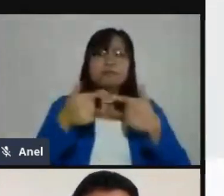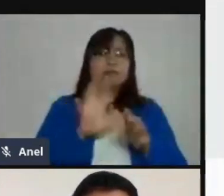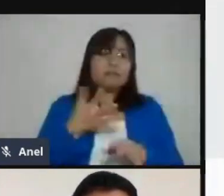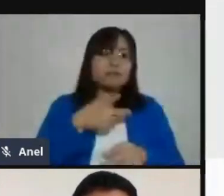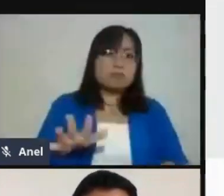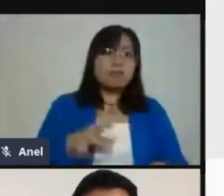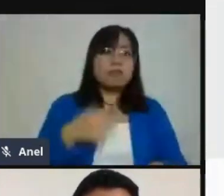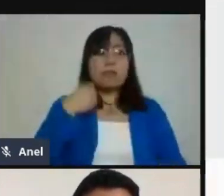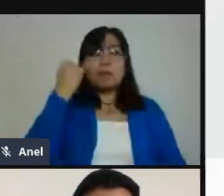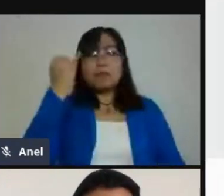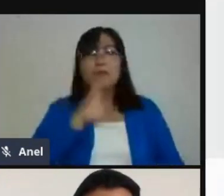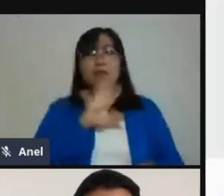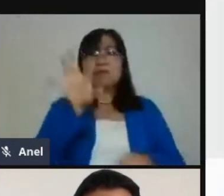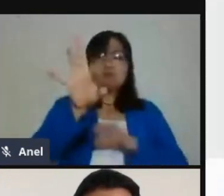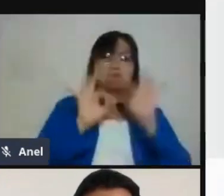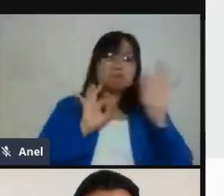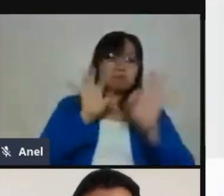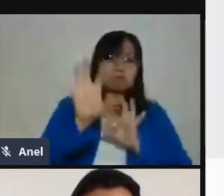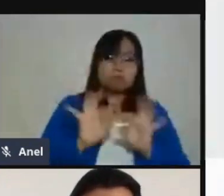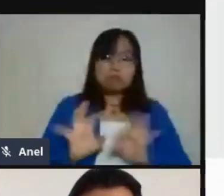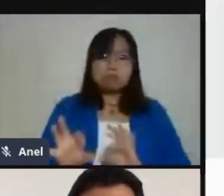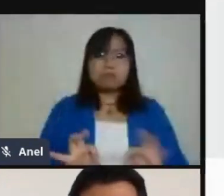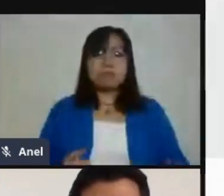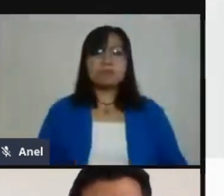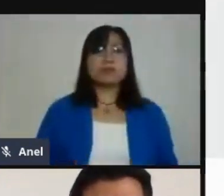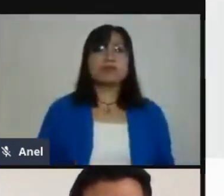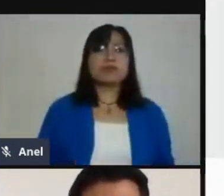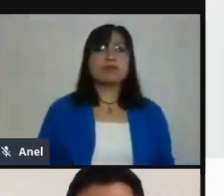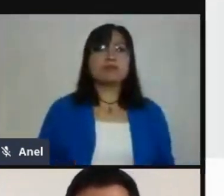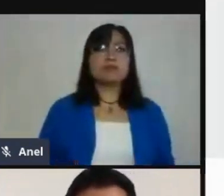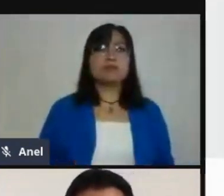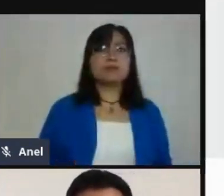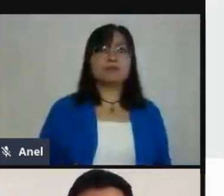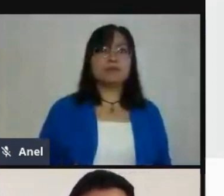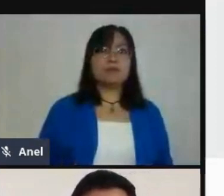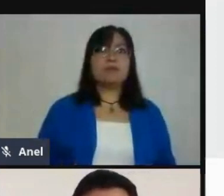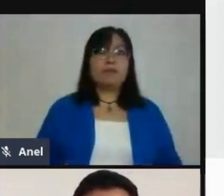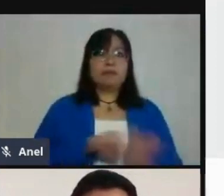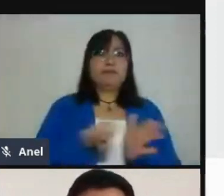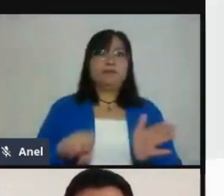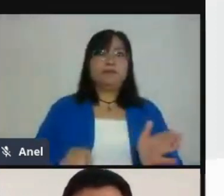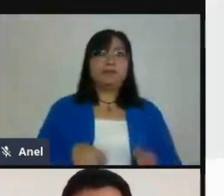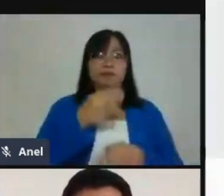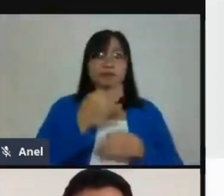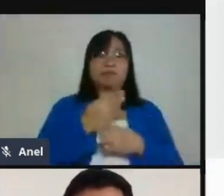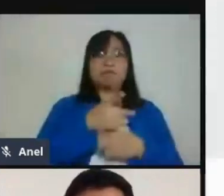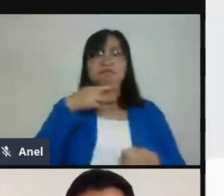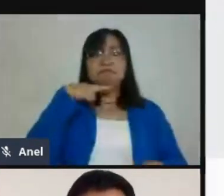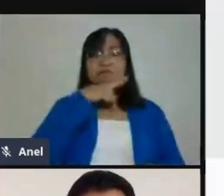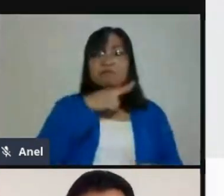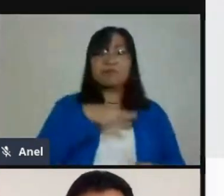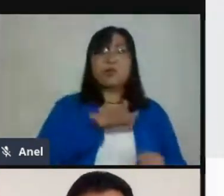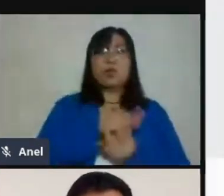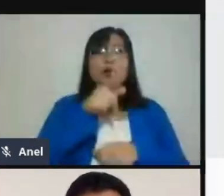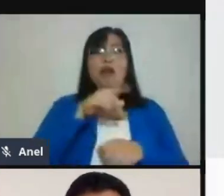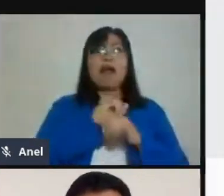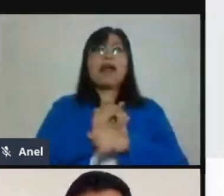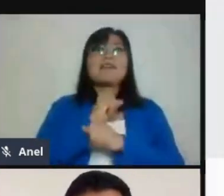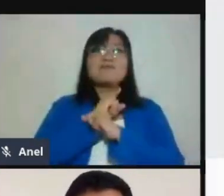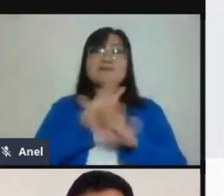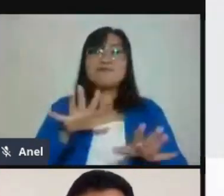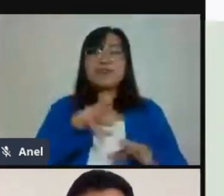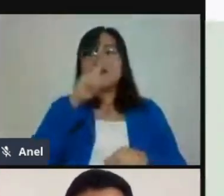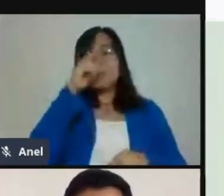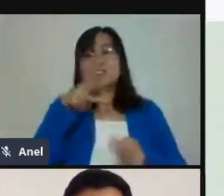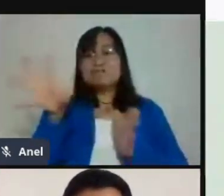directamente a lo que necesitamos trabajar. Y, por ejemplo, aquí tenemos uno rapidísimo de datos de contacto. Simplemente